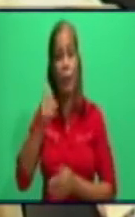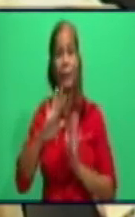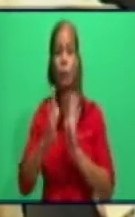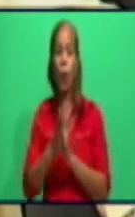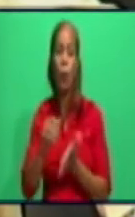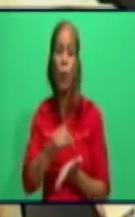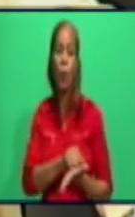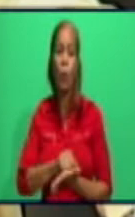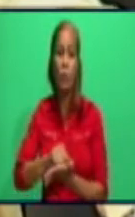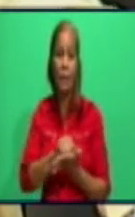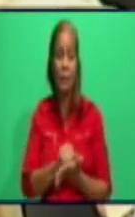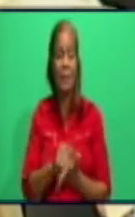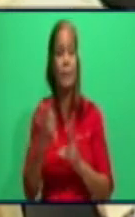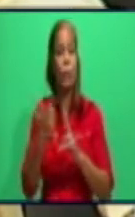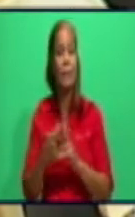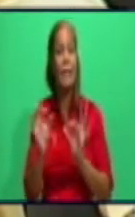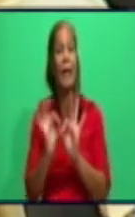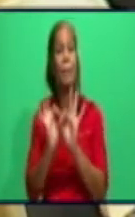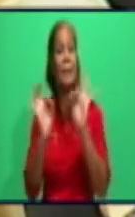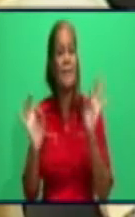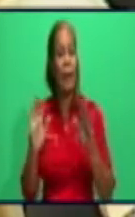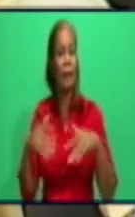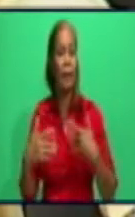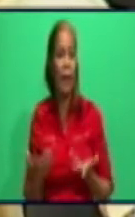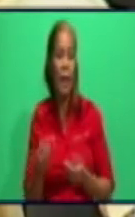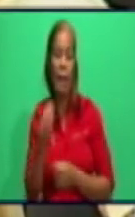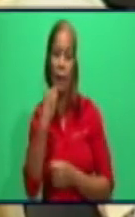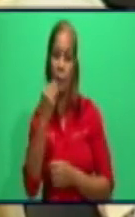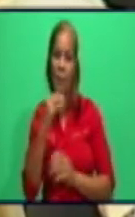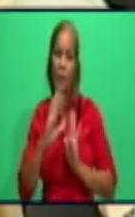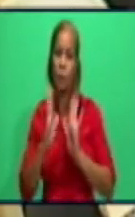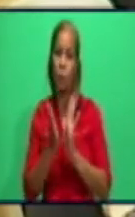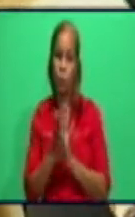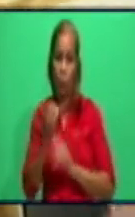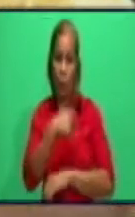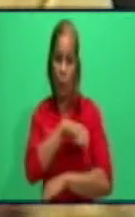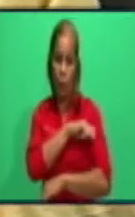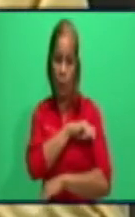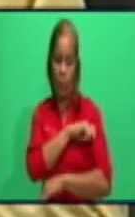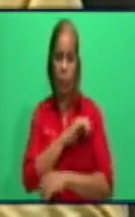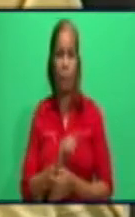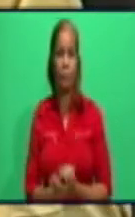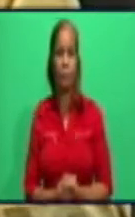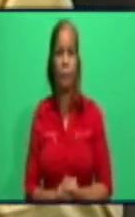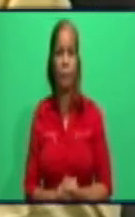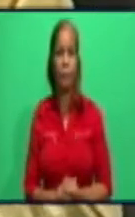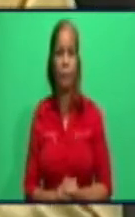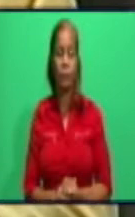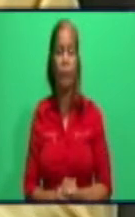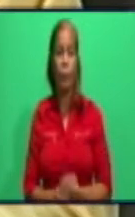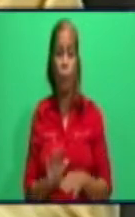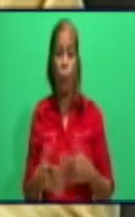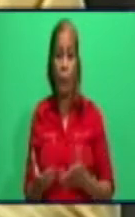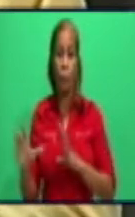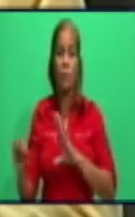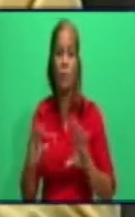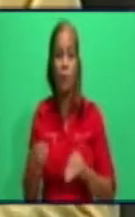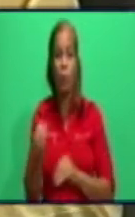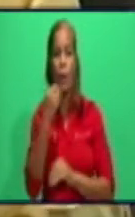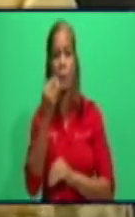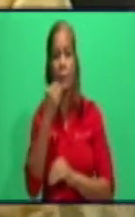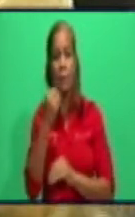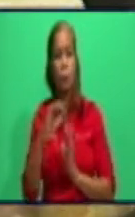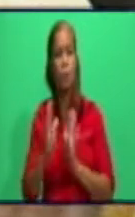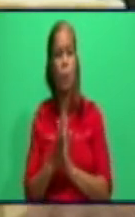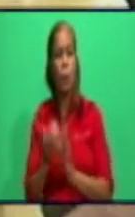y especialmente la alimentación de nuestro pueblo. Bueno, partiendo de la alimentación, entre un